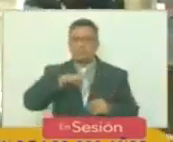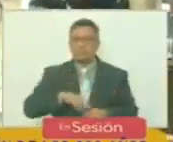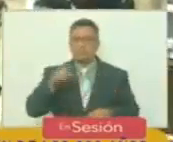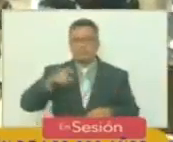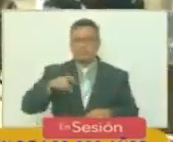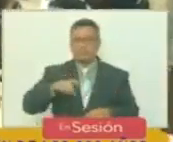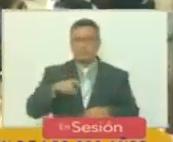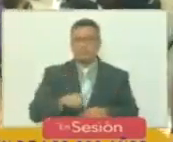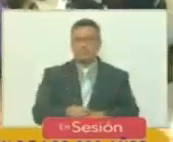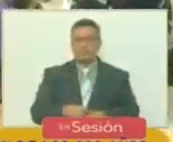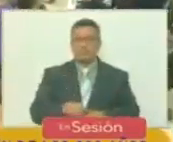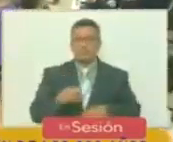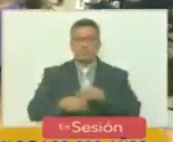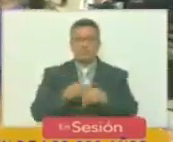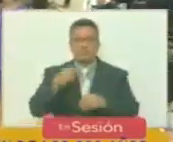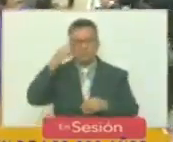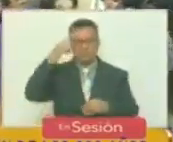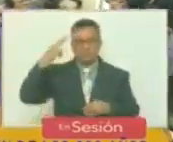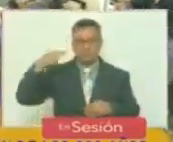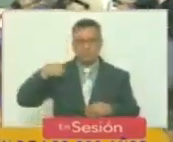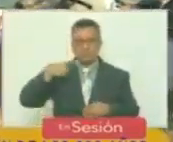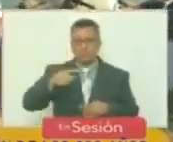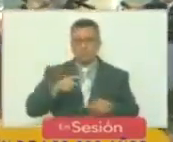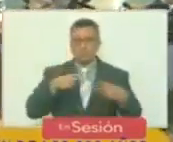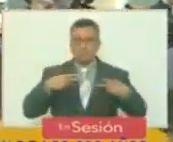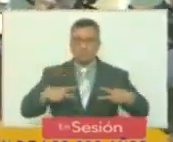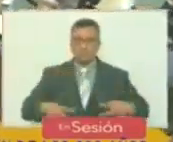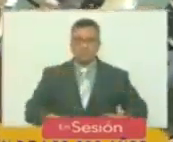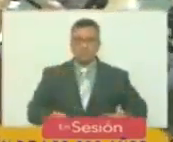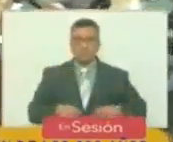necesidad de rendirle homenaje con la vida